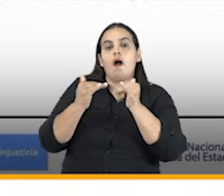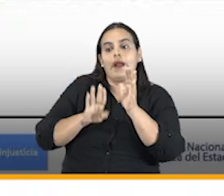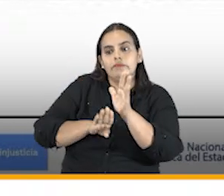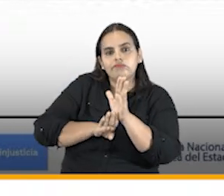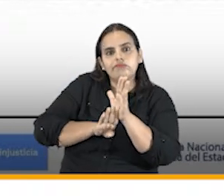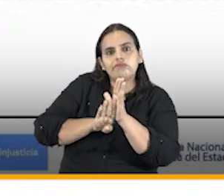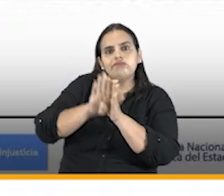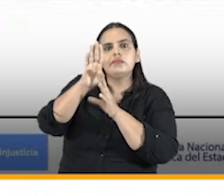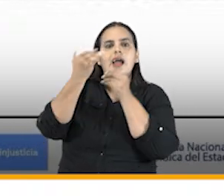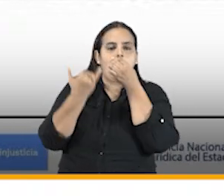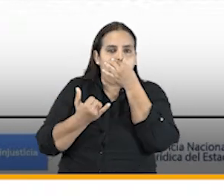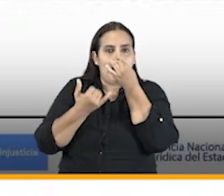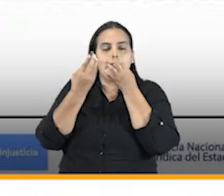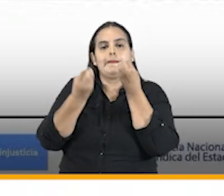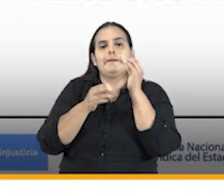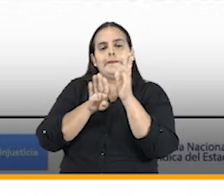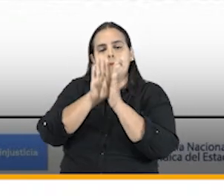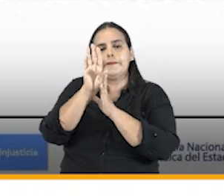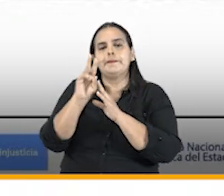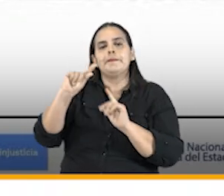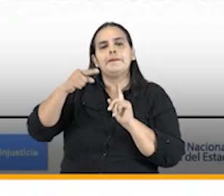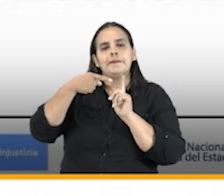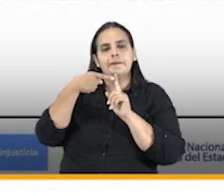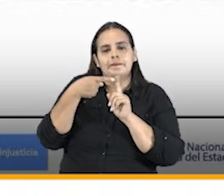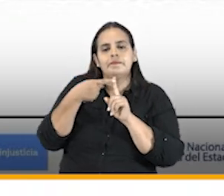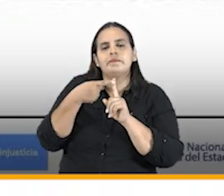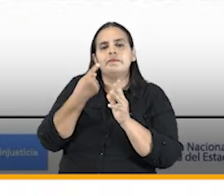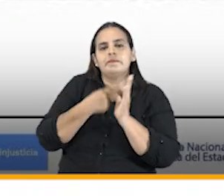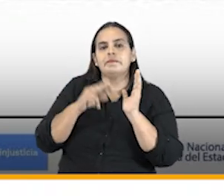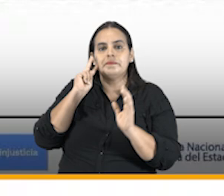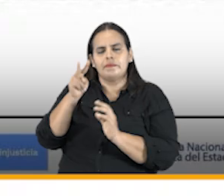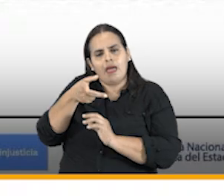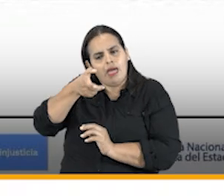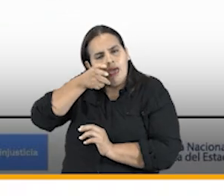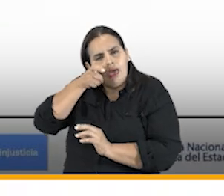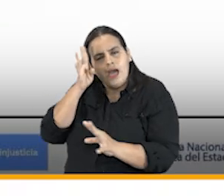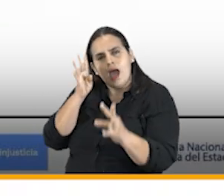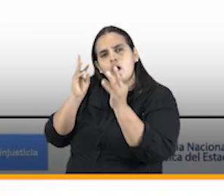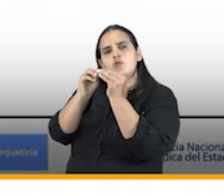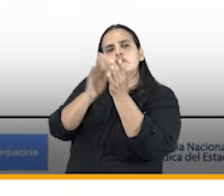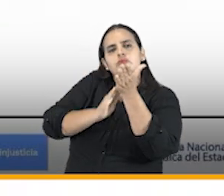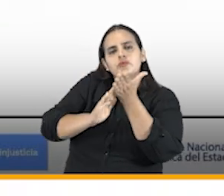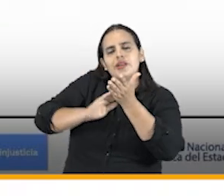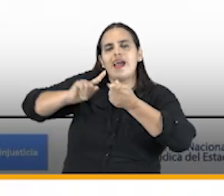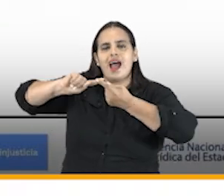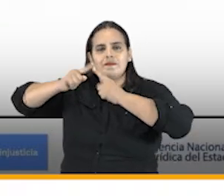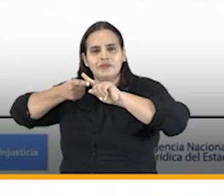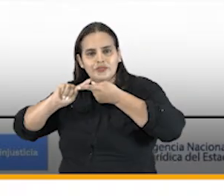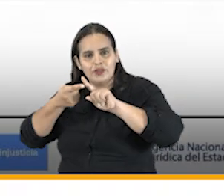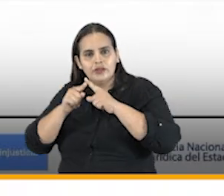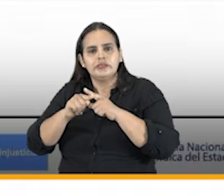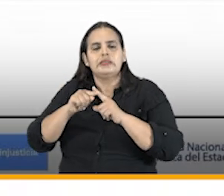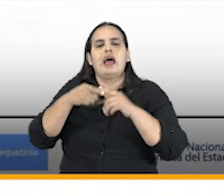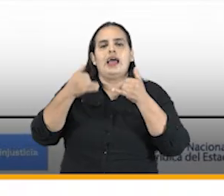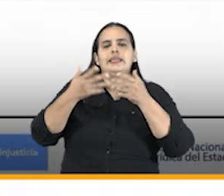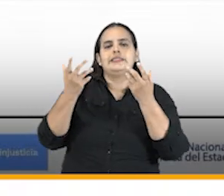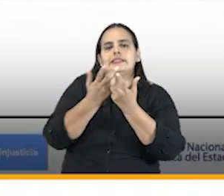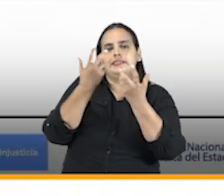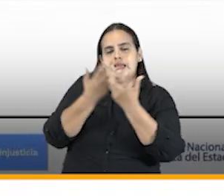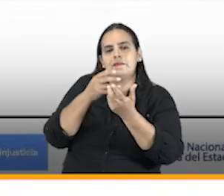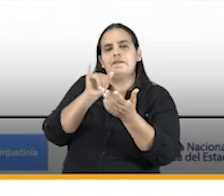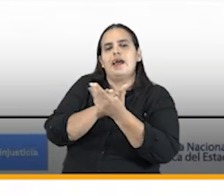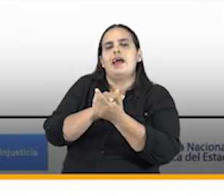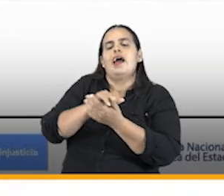avanzando primero pues adquirimos el seguimiento de acuerdos y soluciones amistosas ante el sistema interamericano para mayor